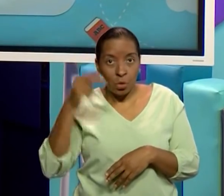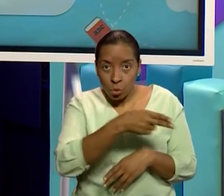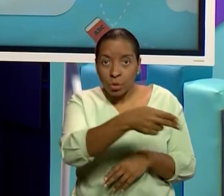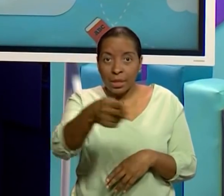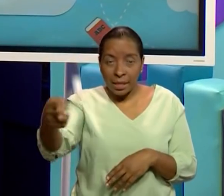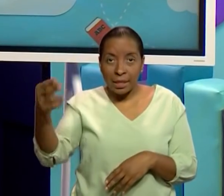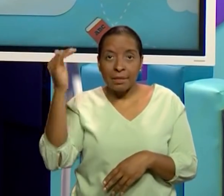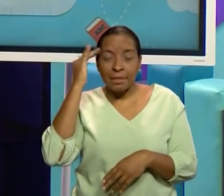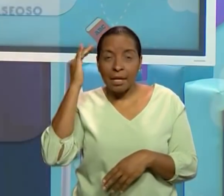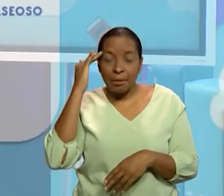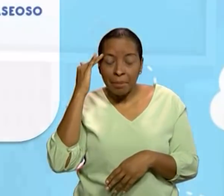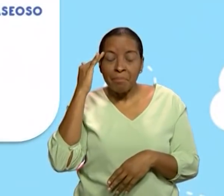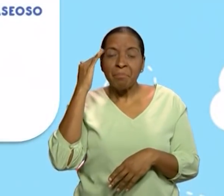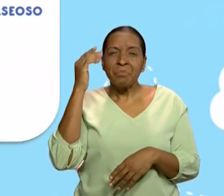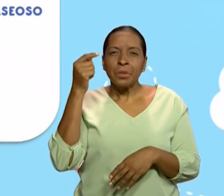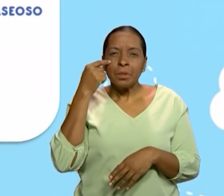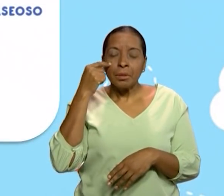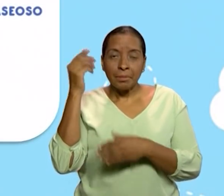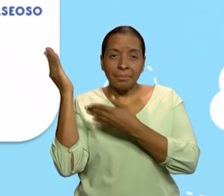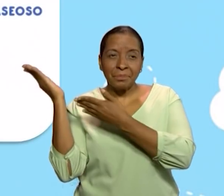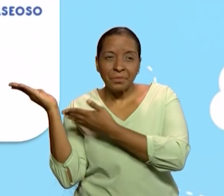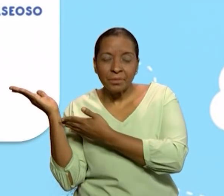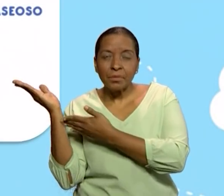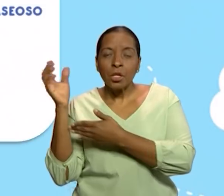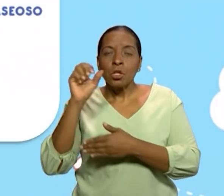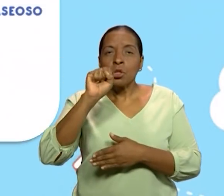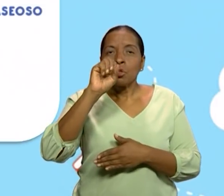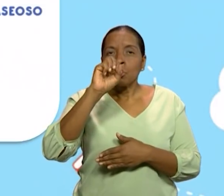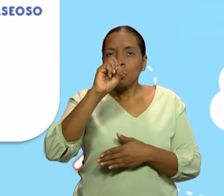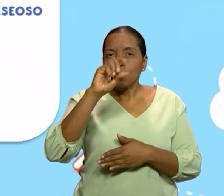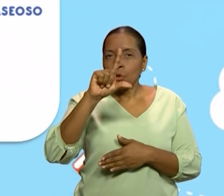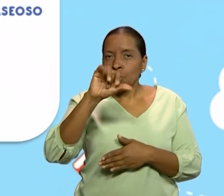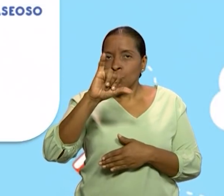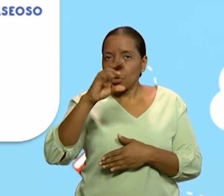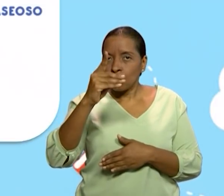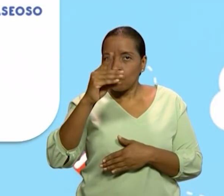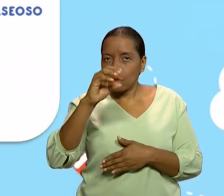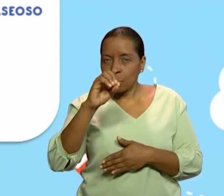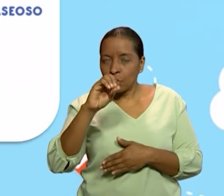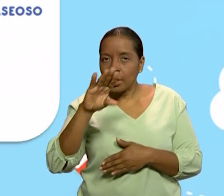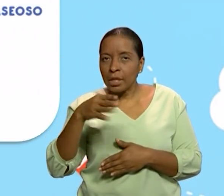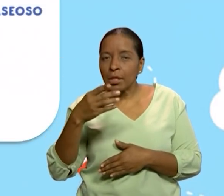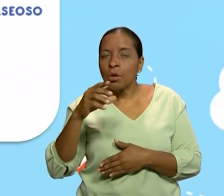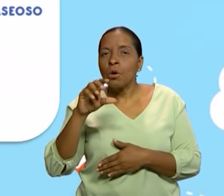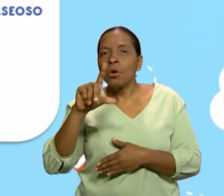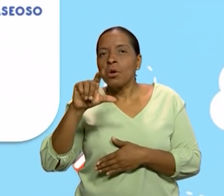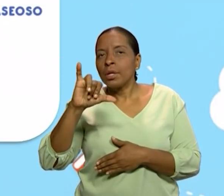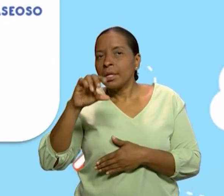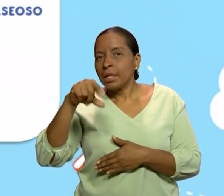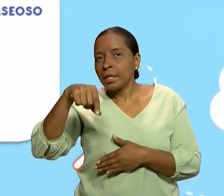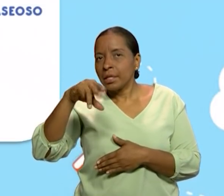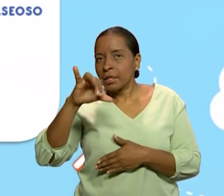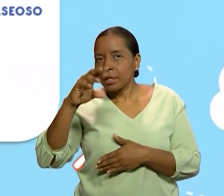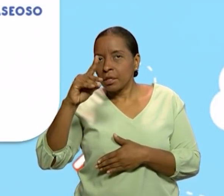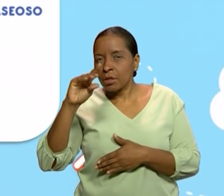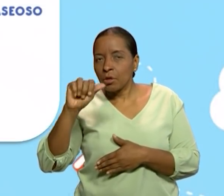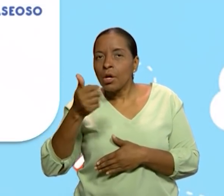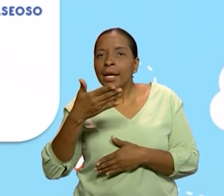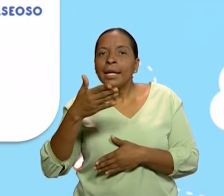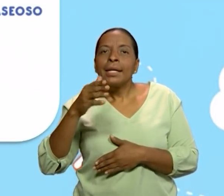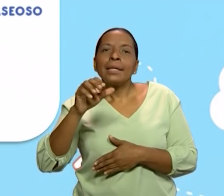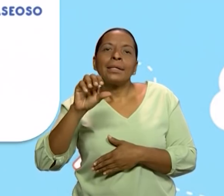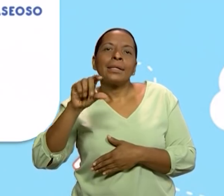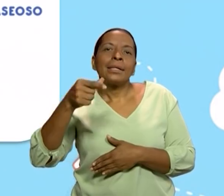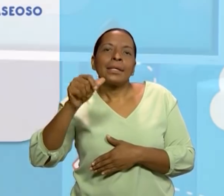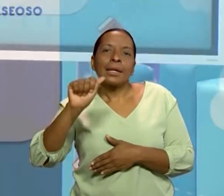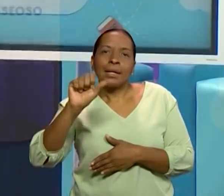son sólido, más? Líquido y gaseoso. Muy bien. Ahora yo te quiero